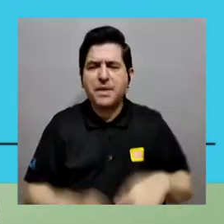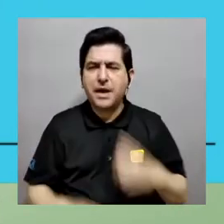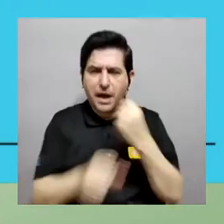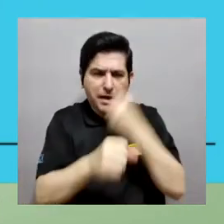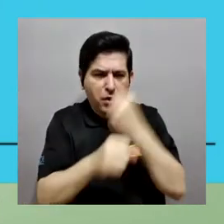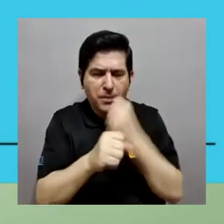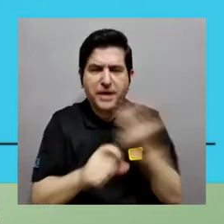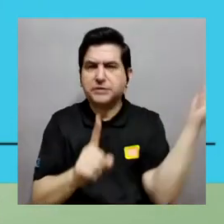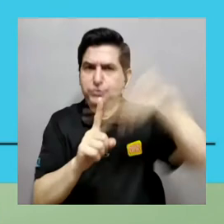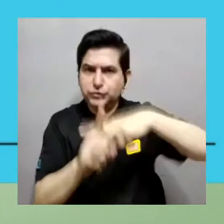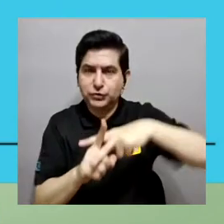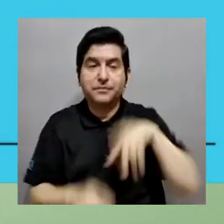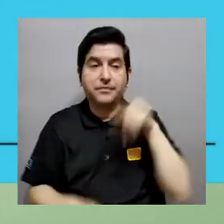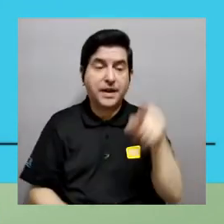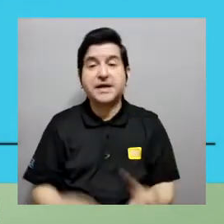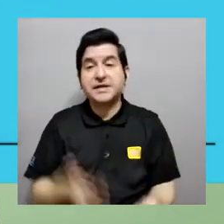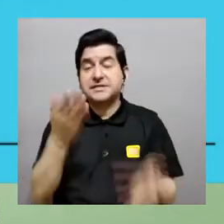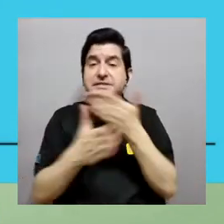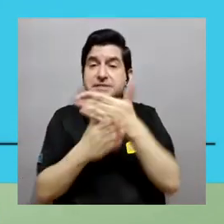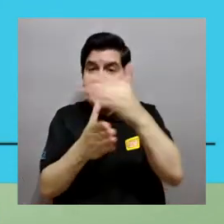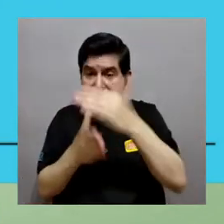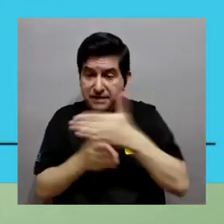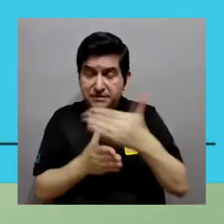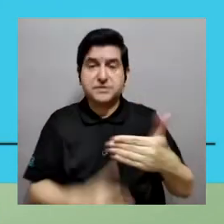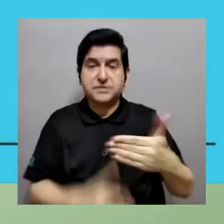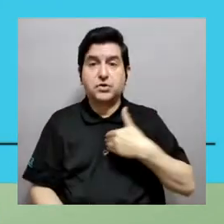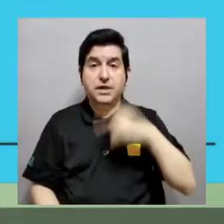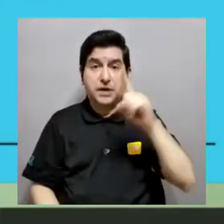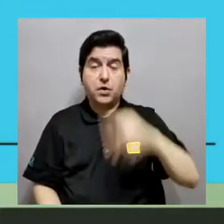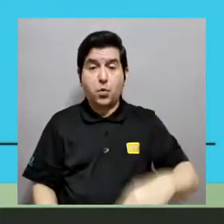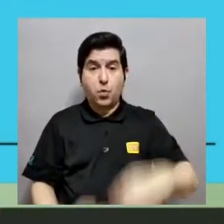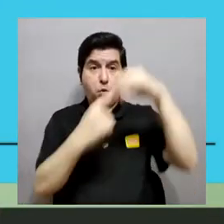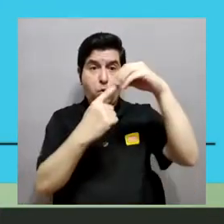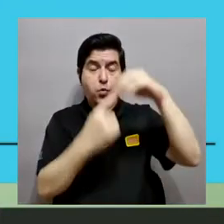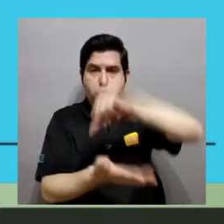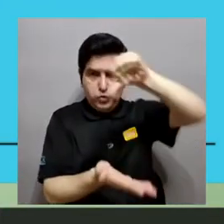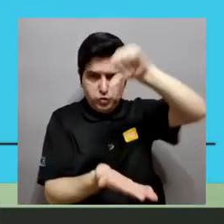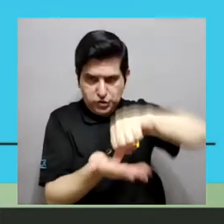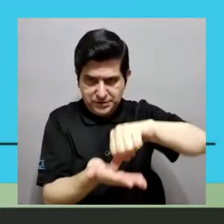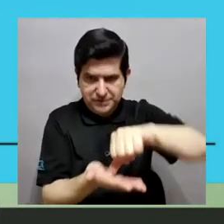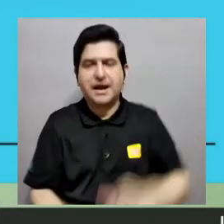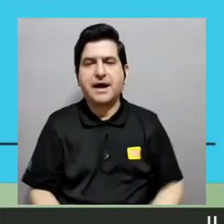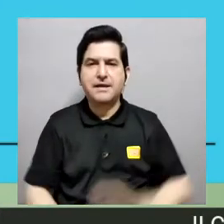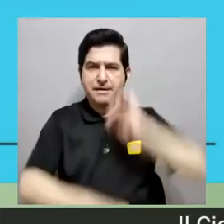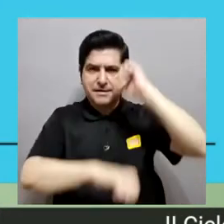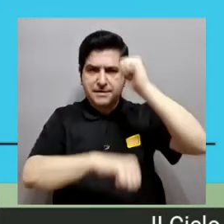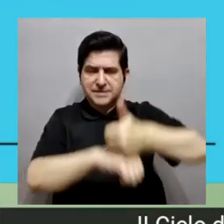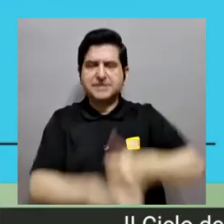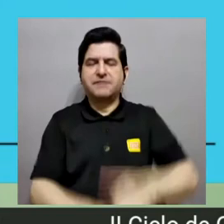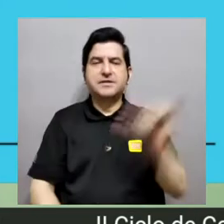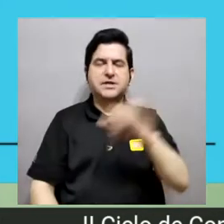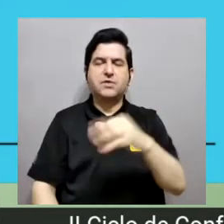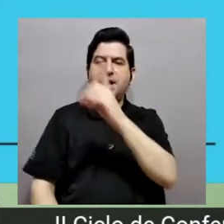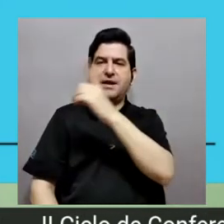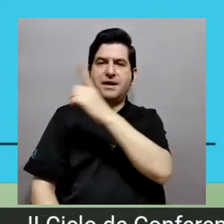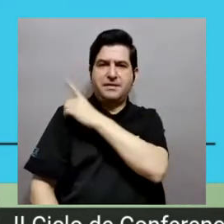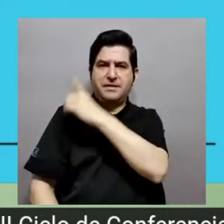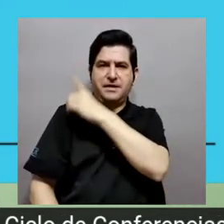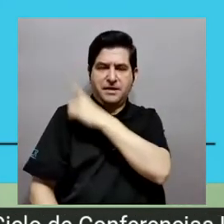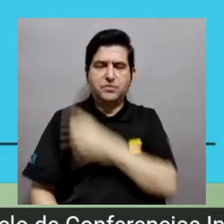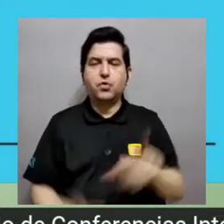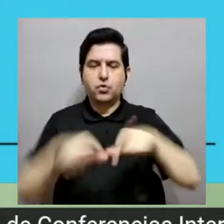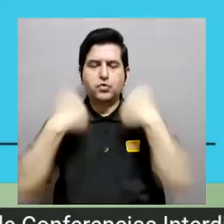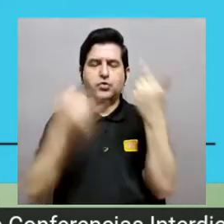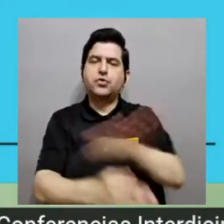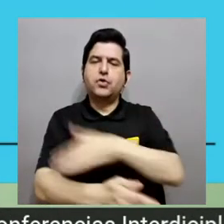simulaciones de gran complejidad y tamaño. Este, bueno, más o menos esta sería la distribución. Tenemos un nodo principal, que es un nodo